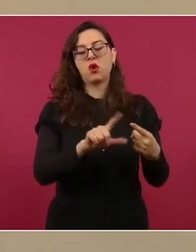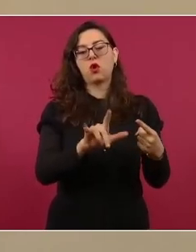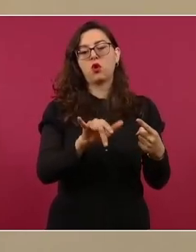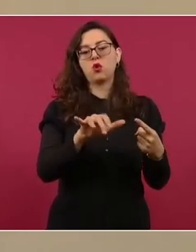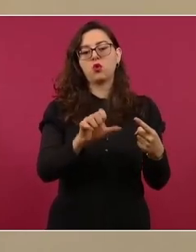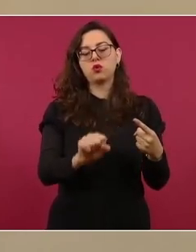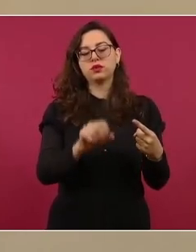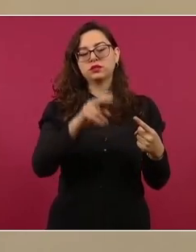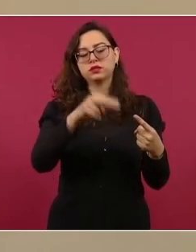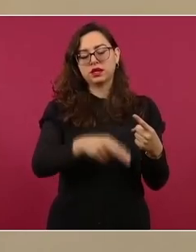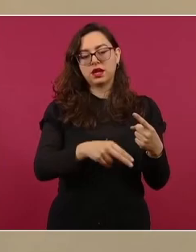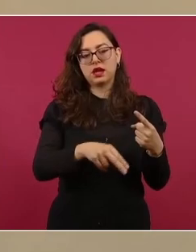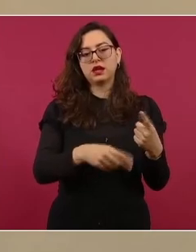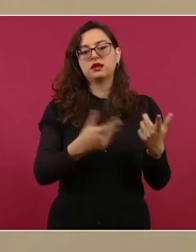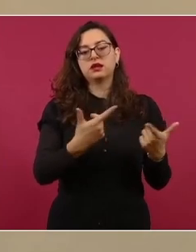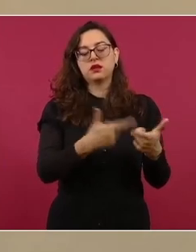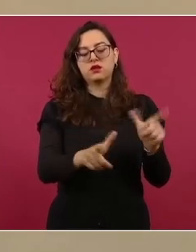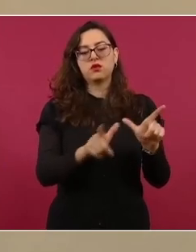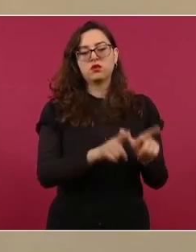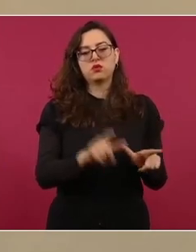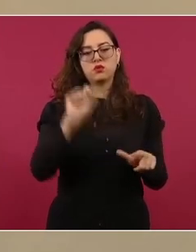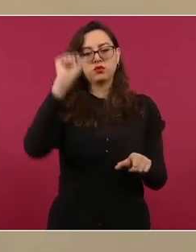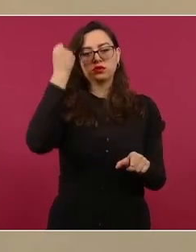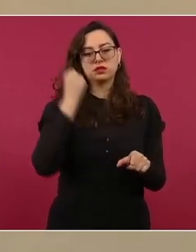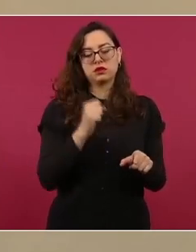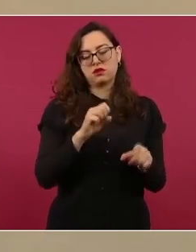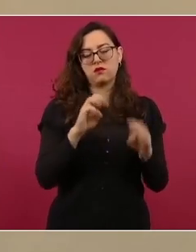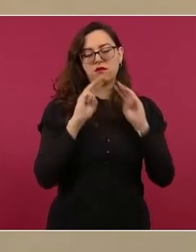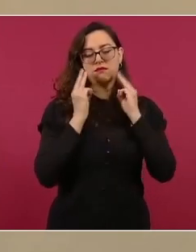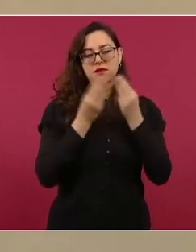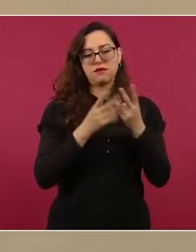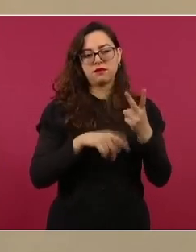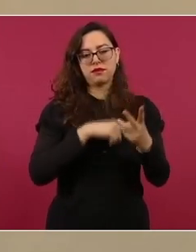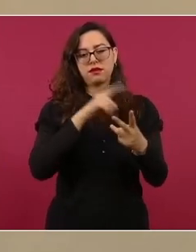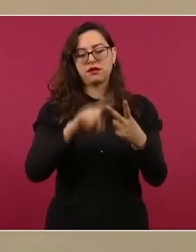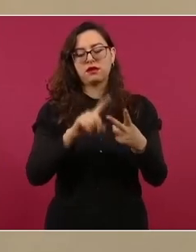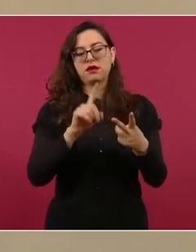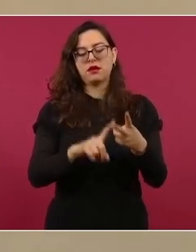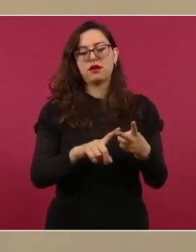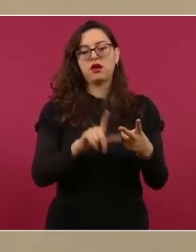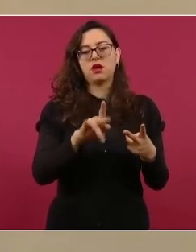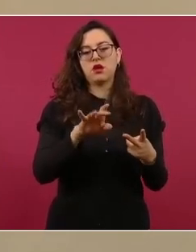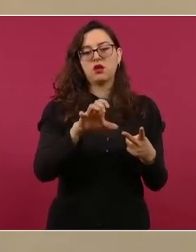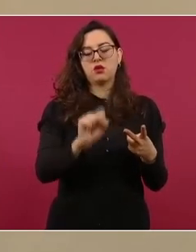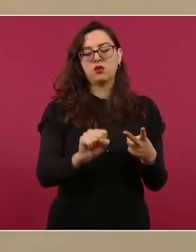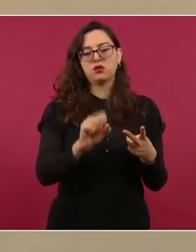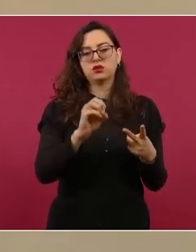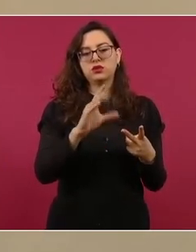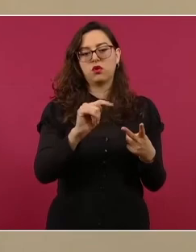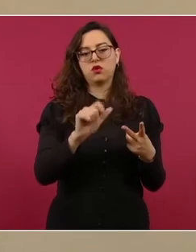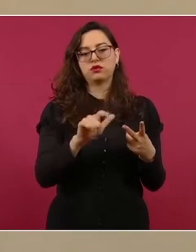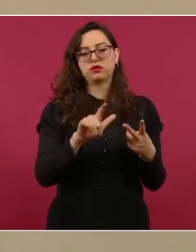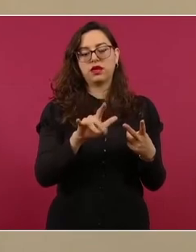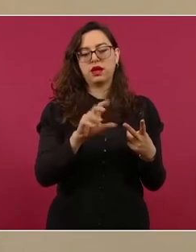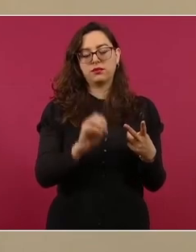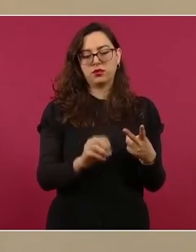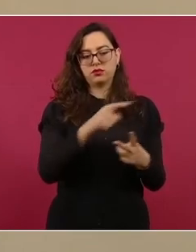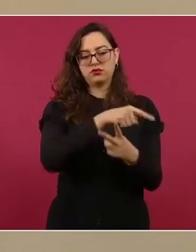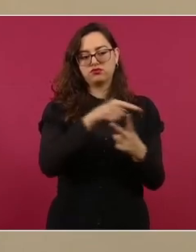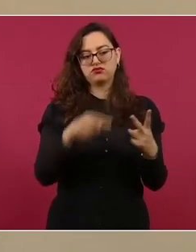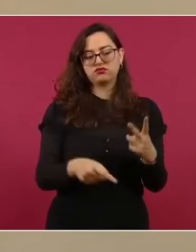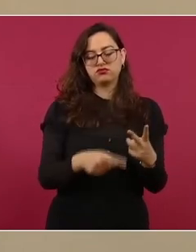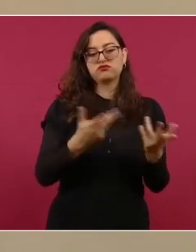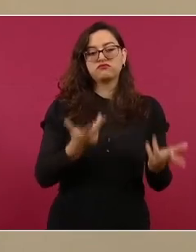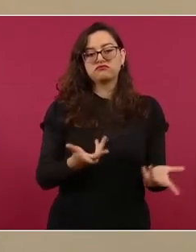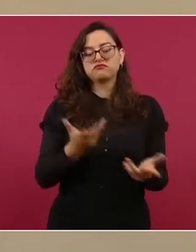Grifo, del cártel de Sinaloa y también de Luis Octavio N., alias El Mompín. Se les acusa de los